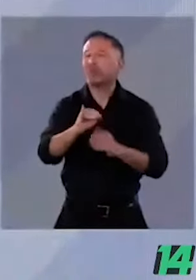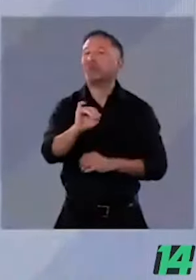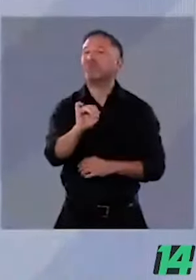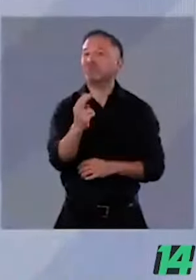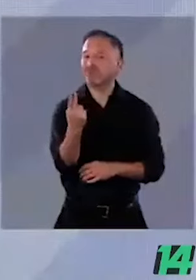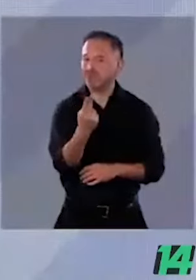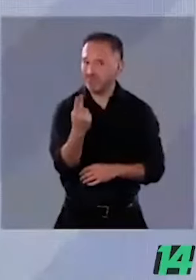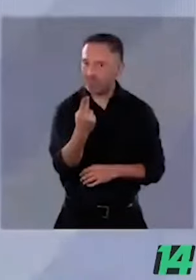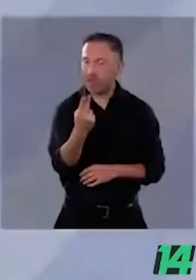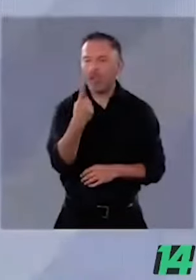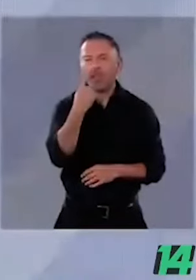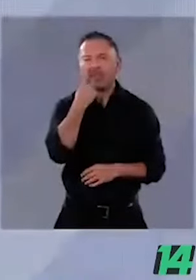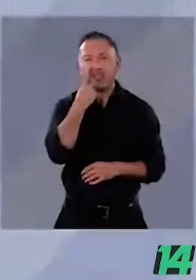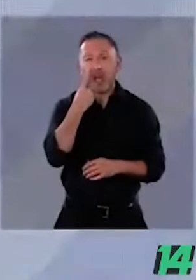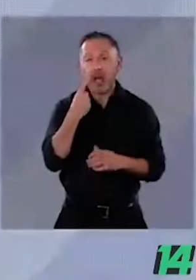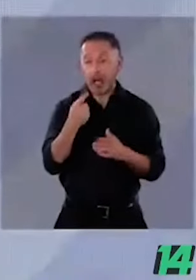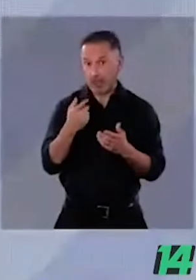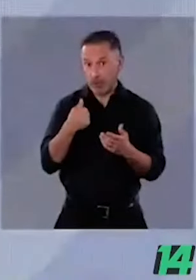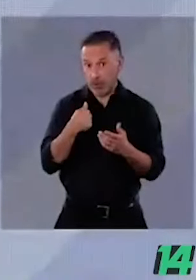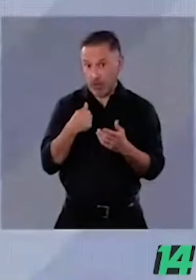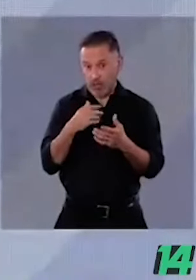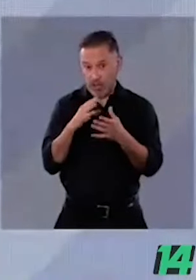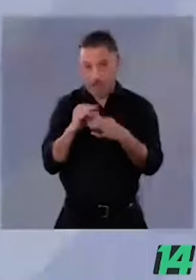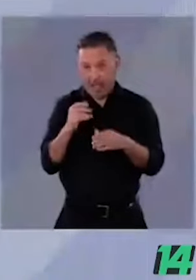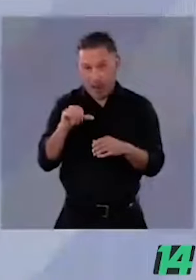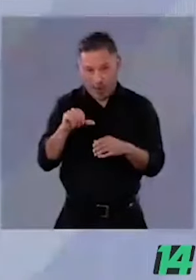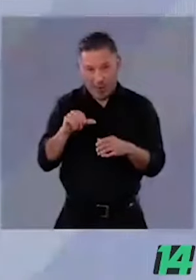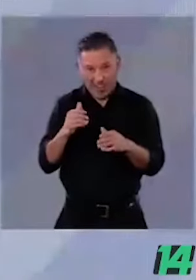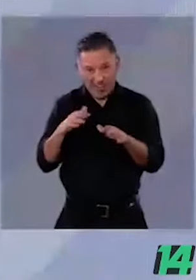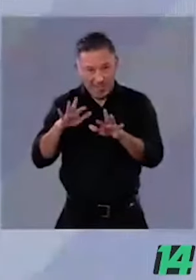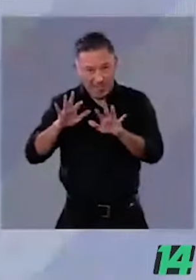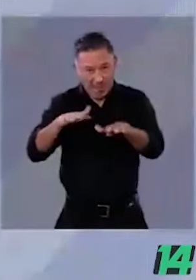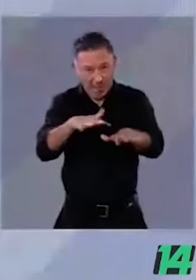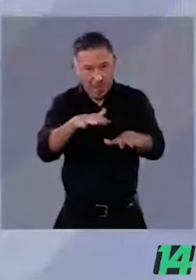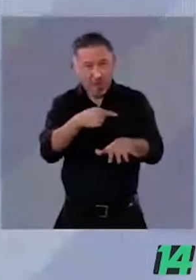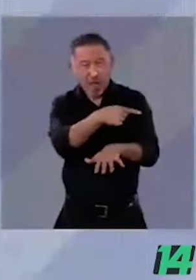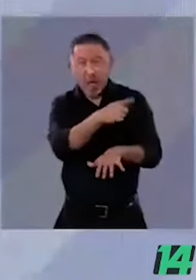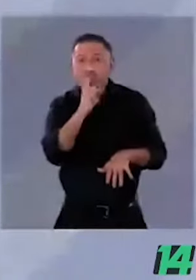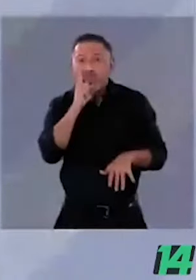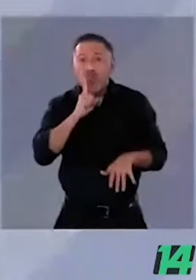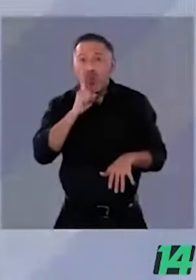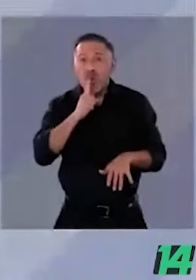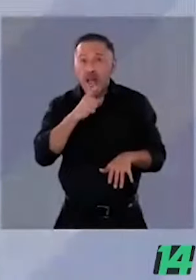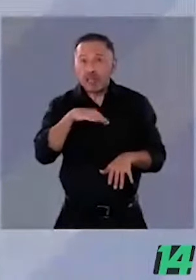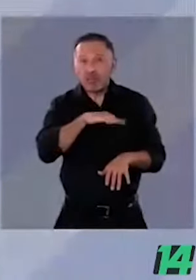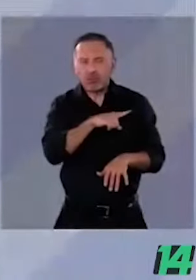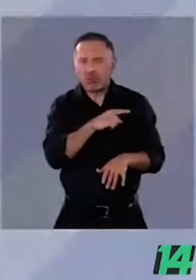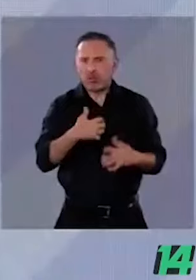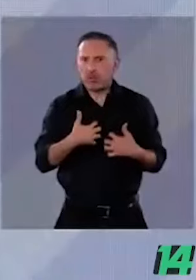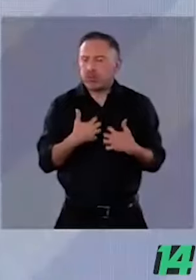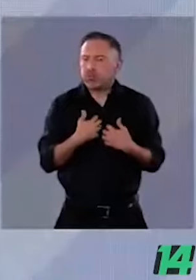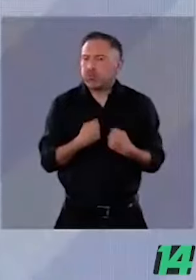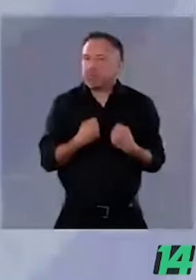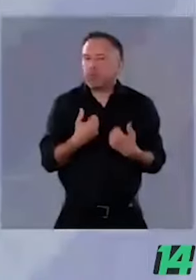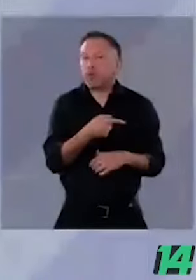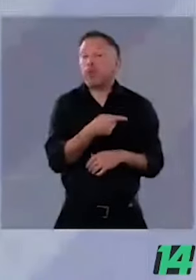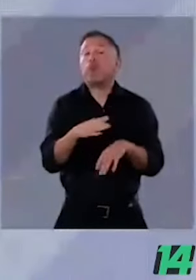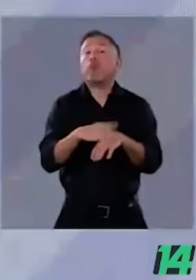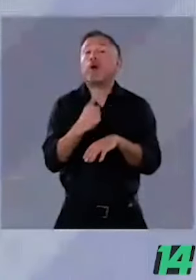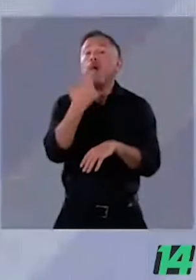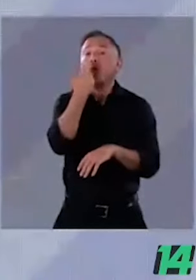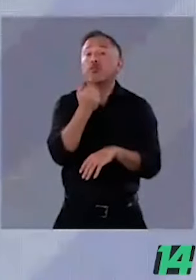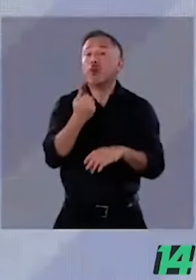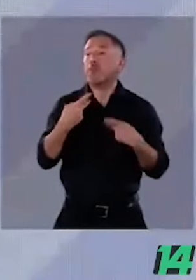hecho esta manifestación, que le sigue doliendo tanto a la señora, porque obviamente salieron los ciudadanos libres. ¿Por qué?